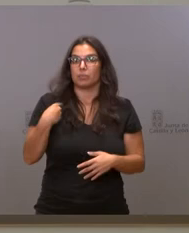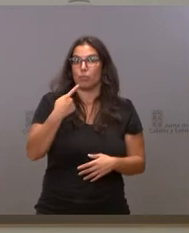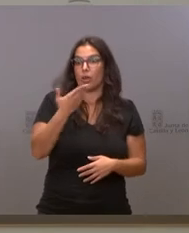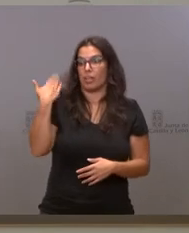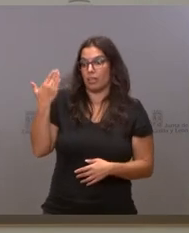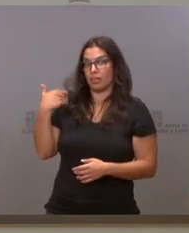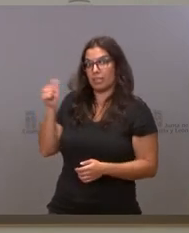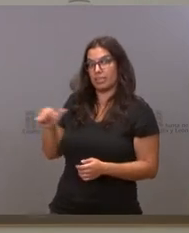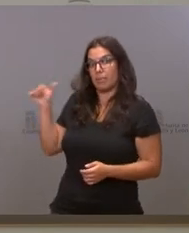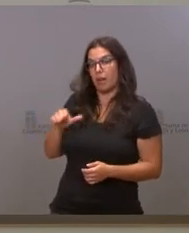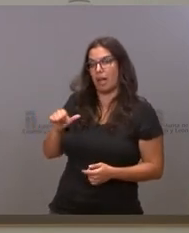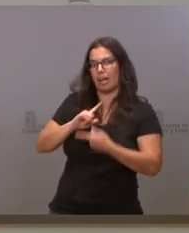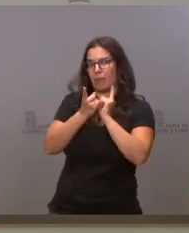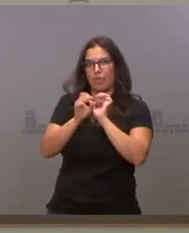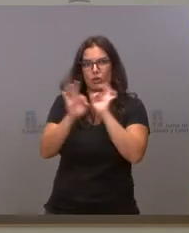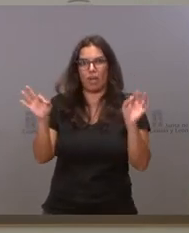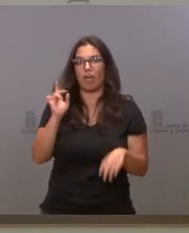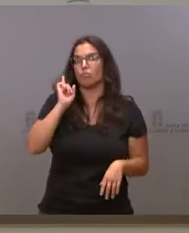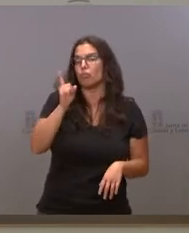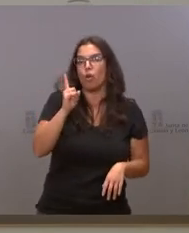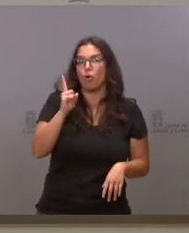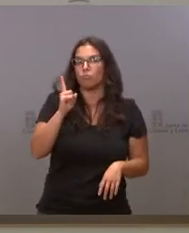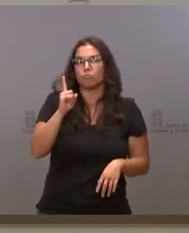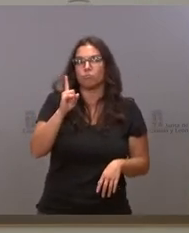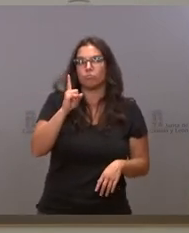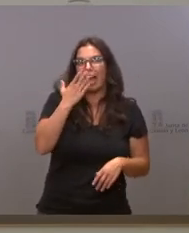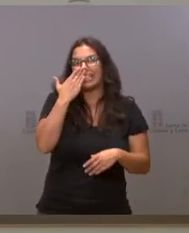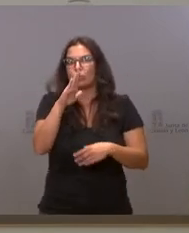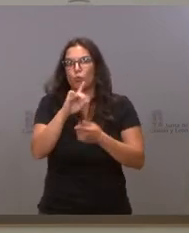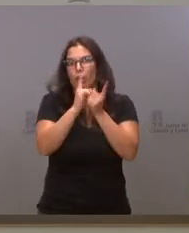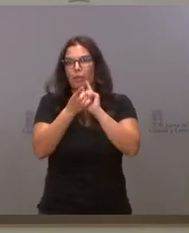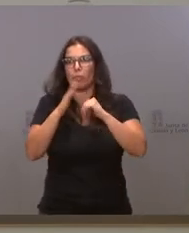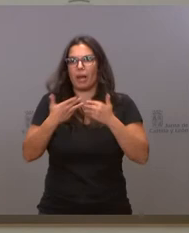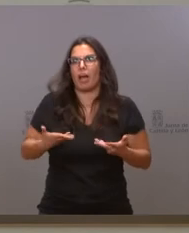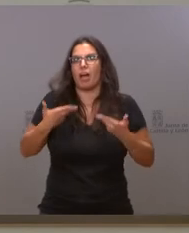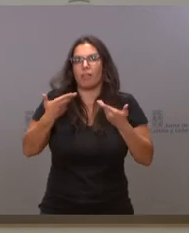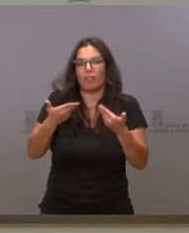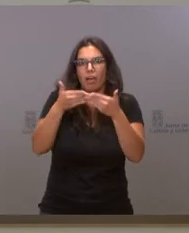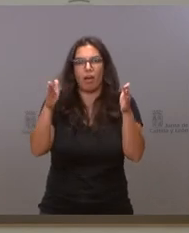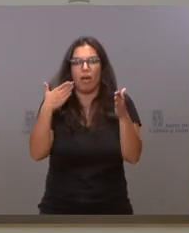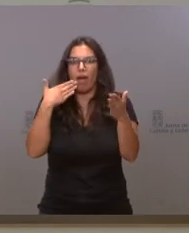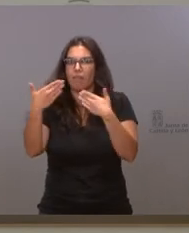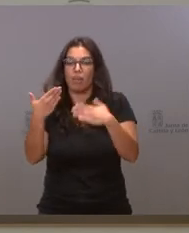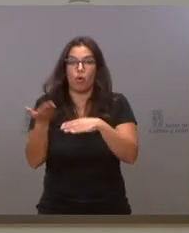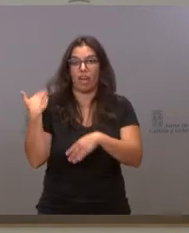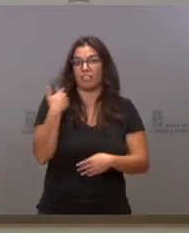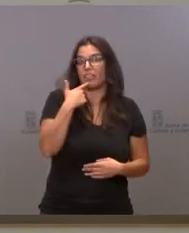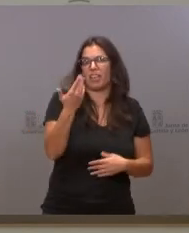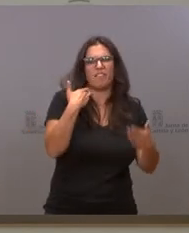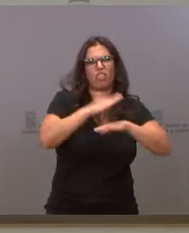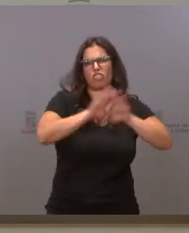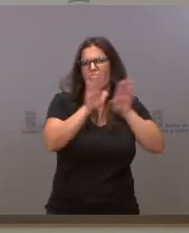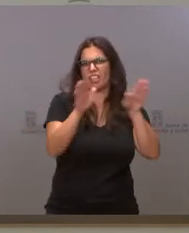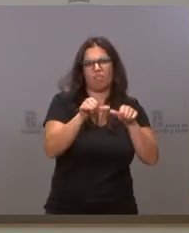semanas, salvo la disposición a dialogar más, porque hace unas semanas ya habían dicho que ya habían hablado con quien tenían que hablar y todo lo que tenían que hablar